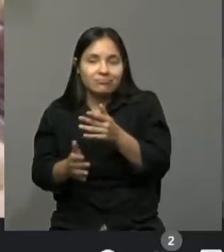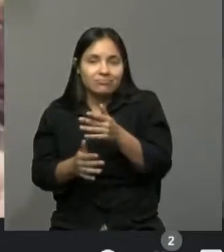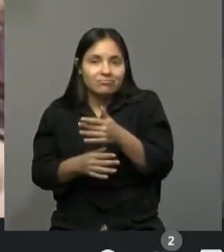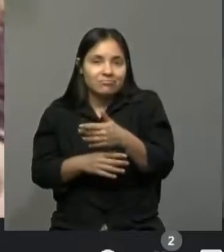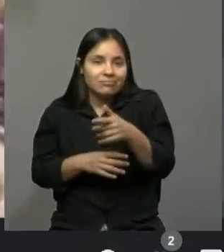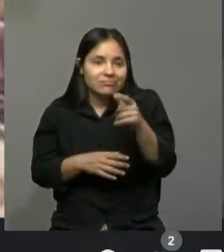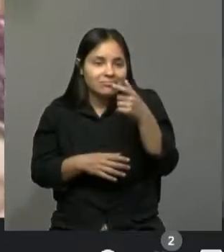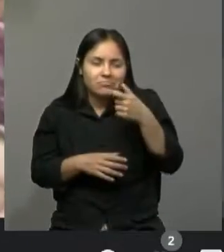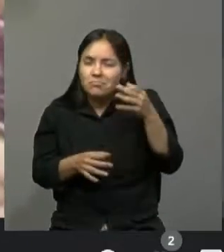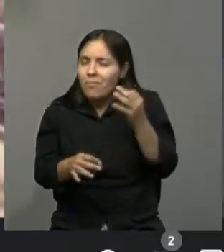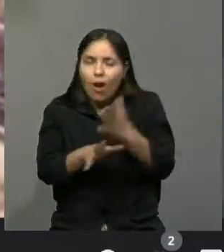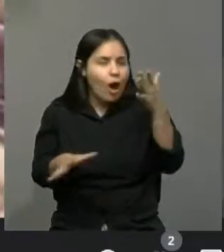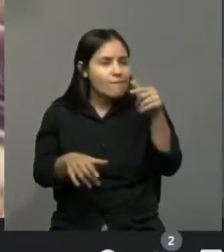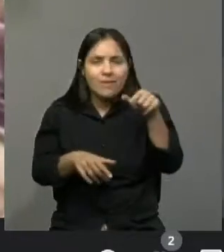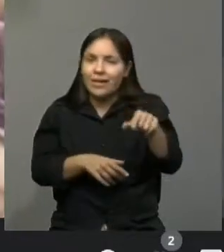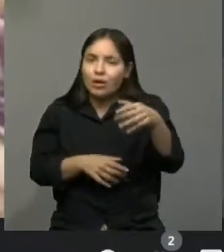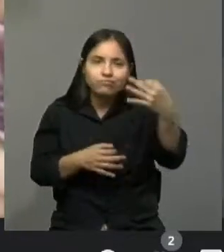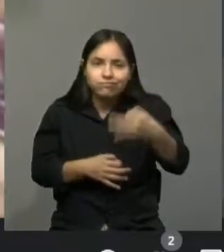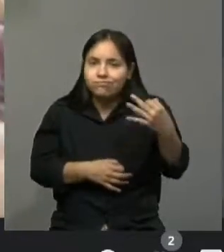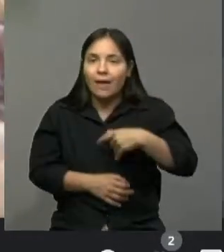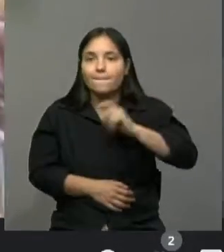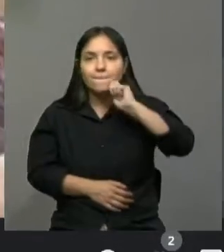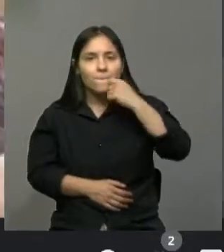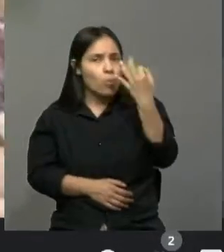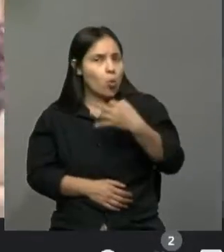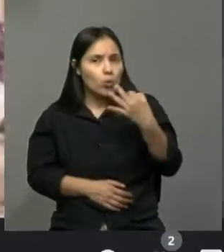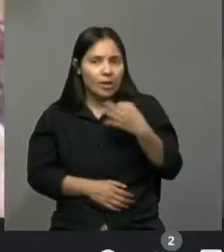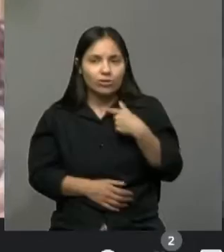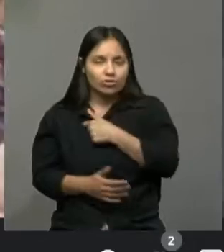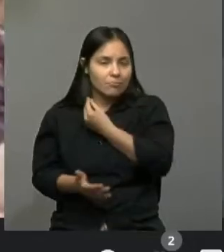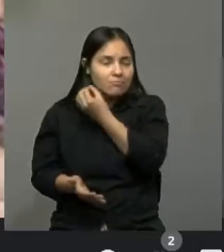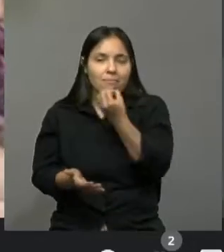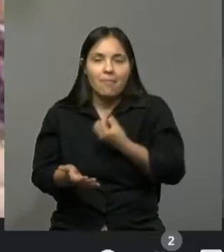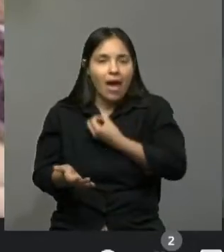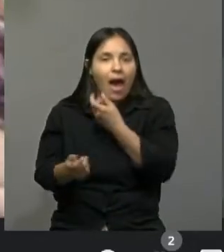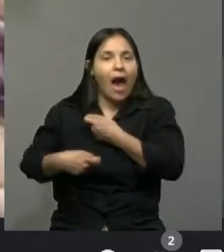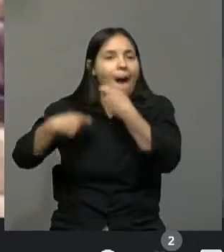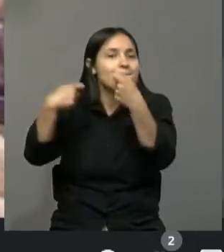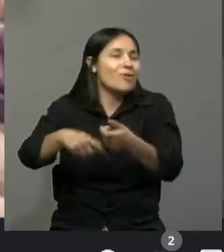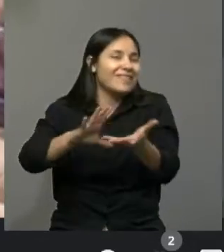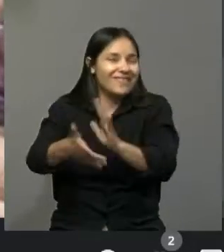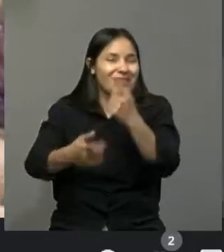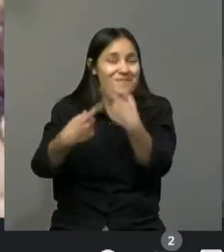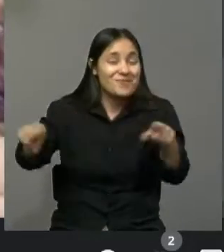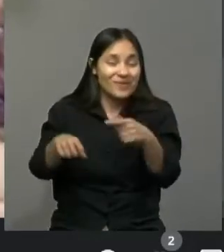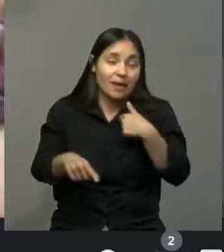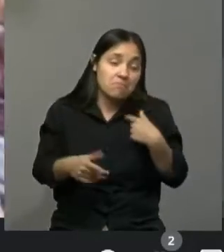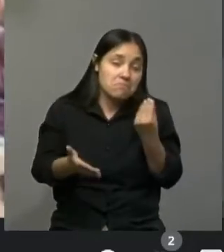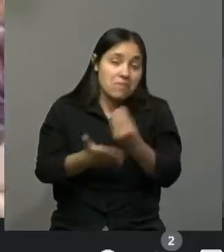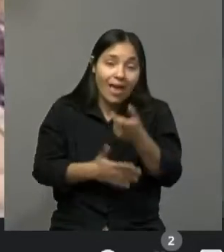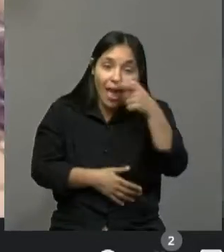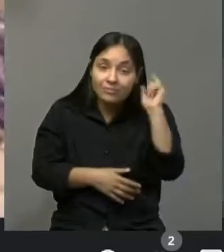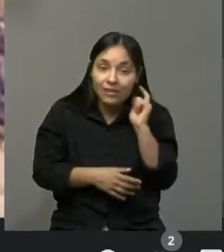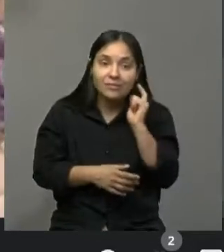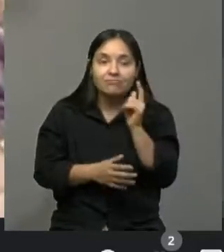Y bueno, la verdad que es un placer poder aportar con lo mío, con la música y nada,